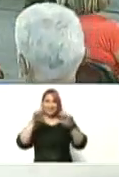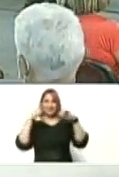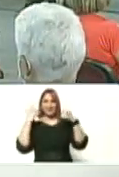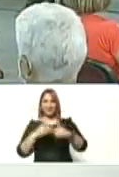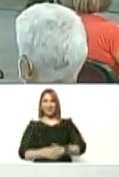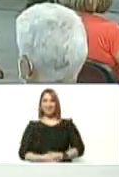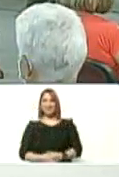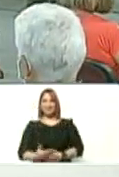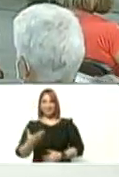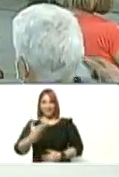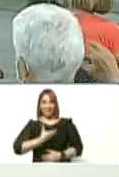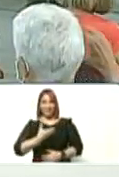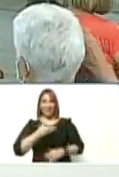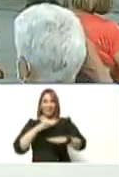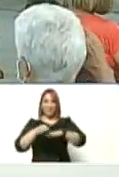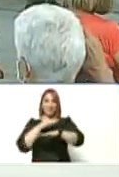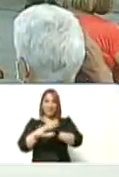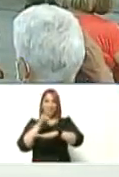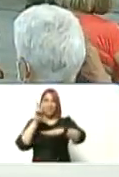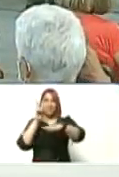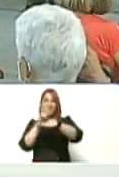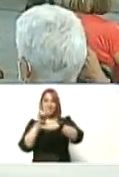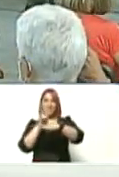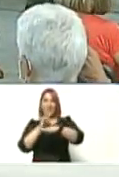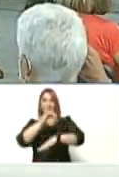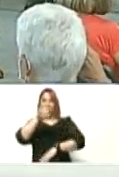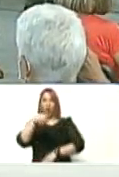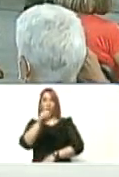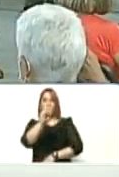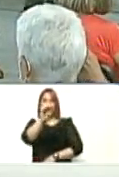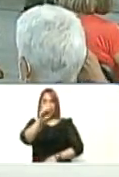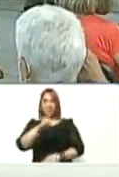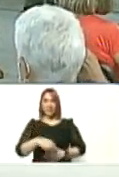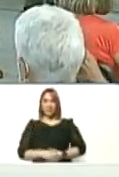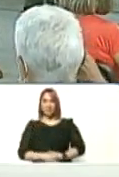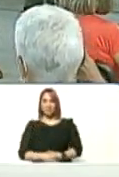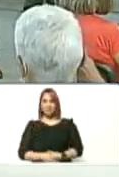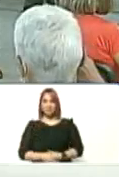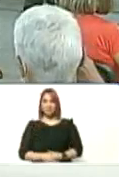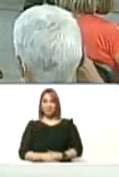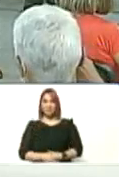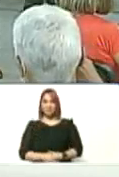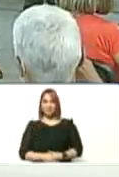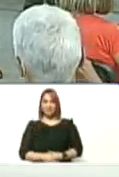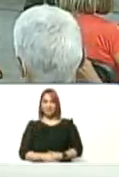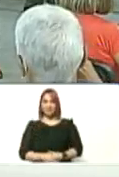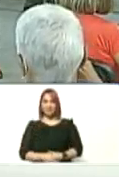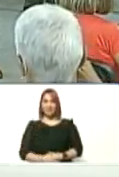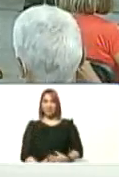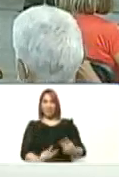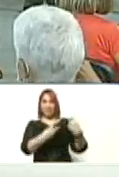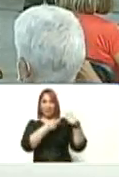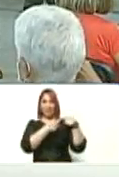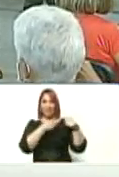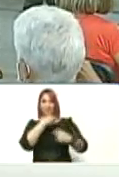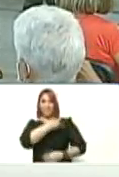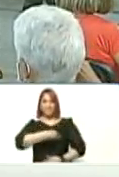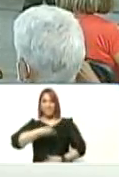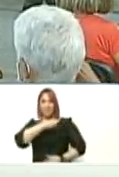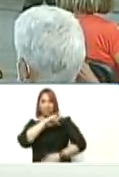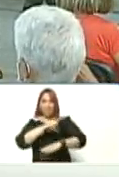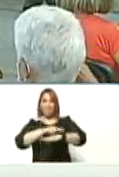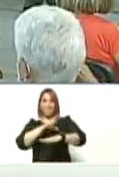alcalde del municipio barra jose manuel suárez allá está el jefe de la misión médica cubana